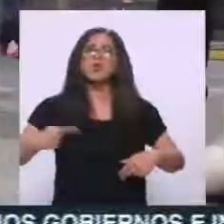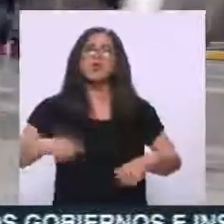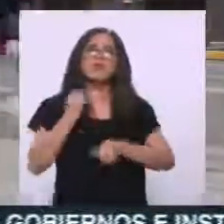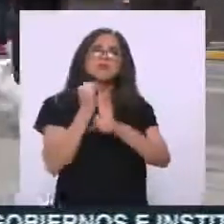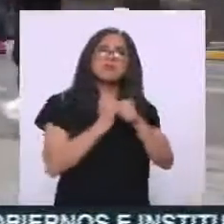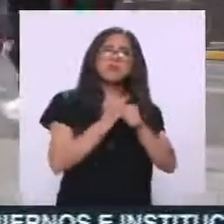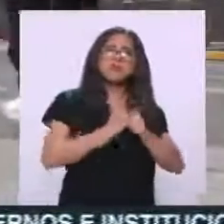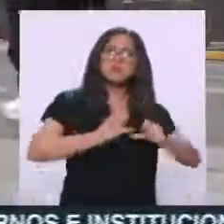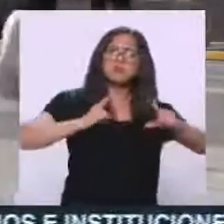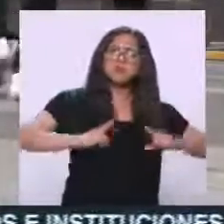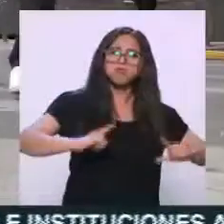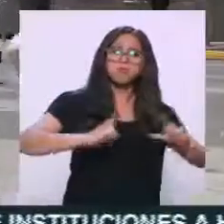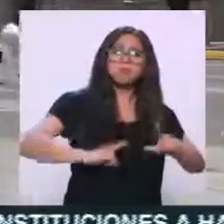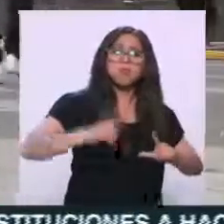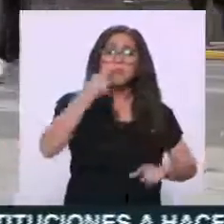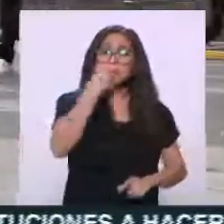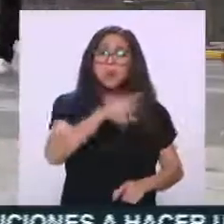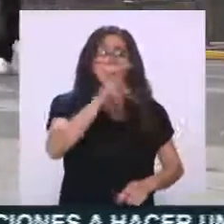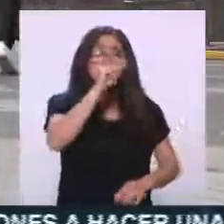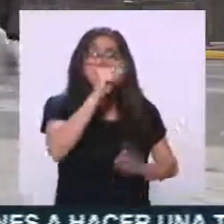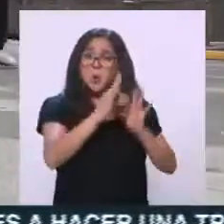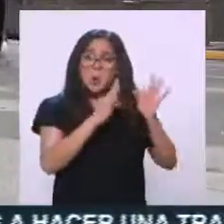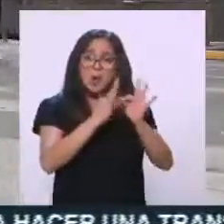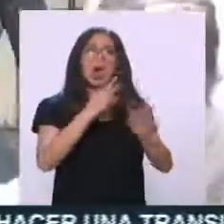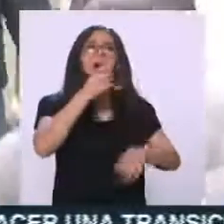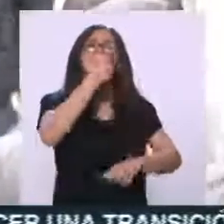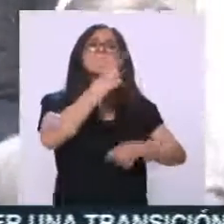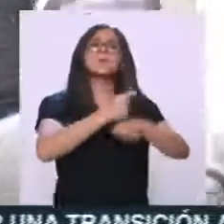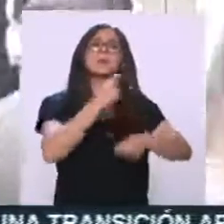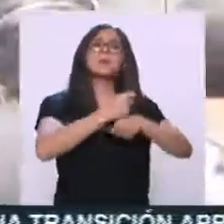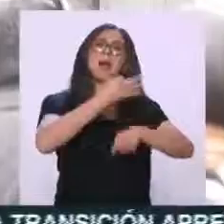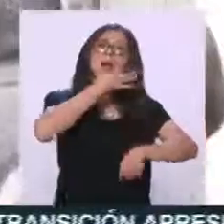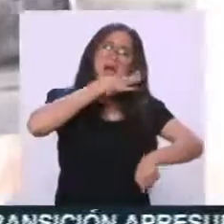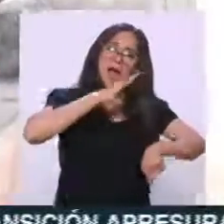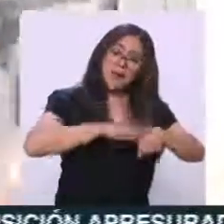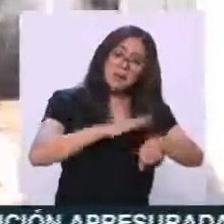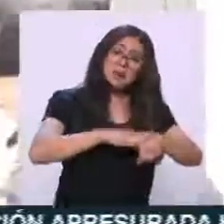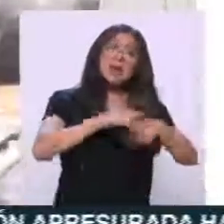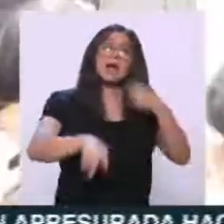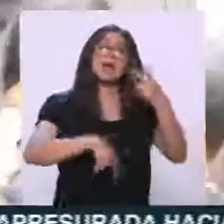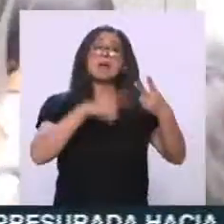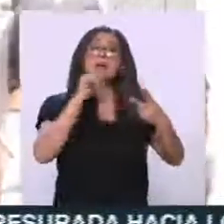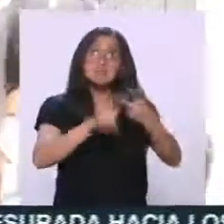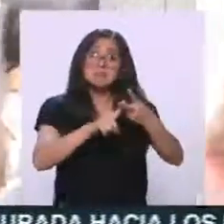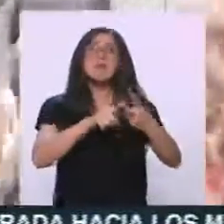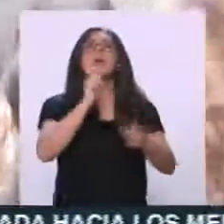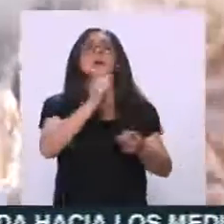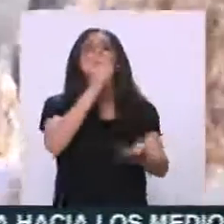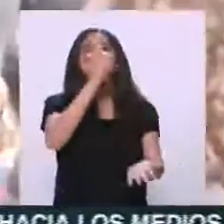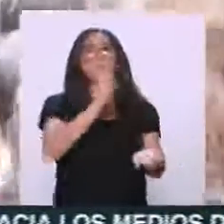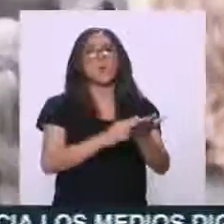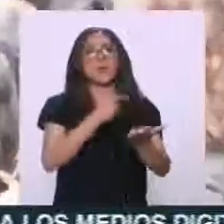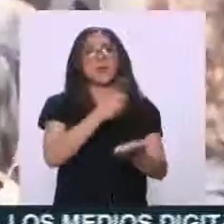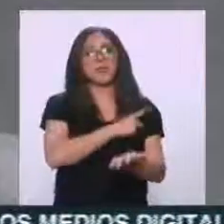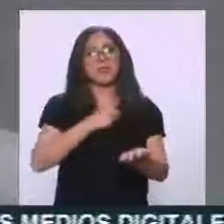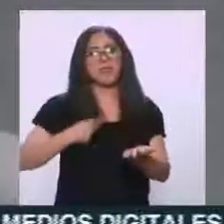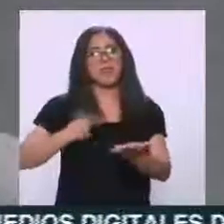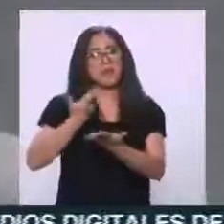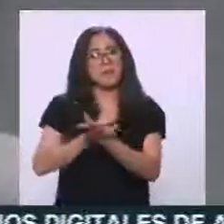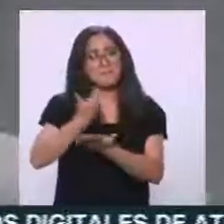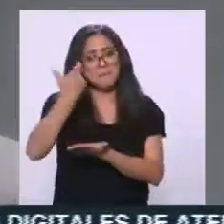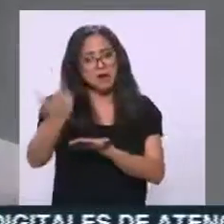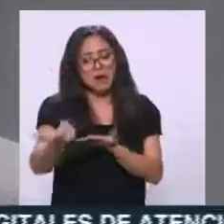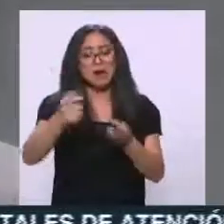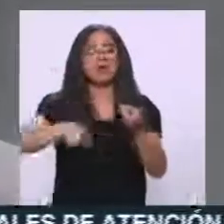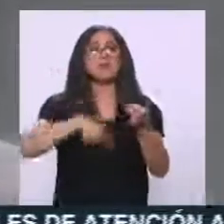incumplimiento, recibirán una primera advertencia. En segunda instancia, una sanción económica. Y en tercera